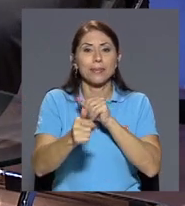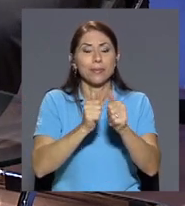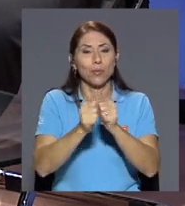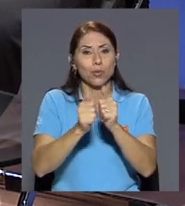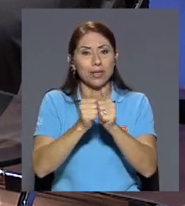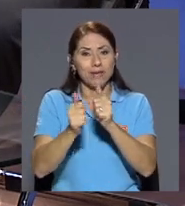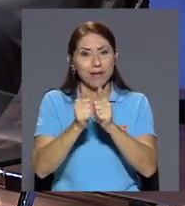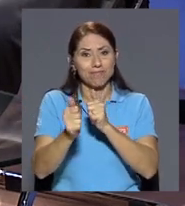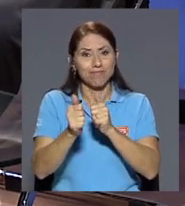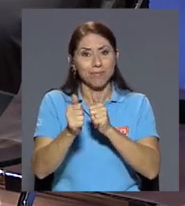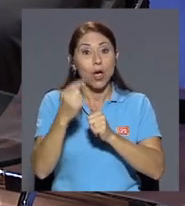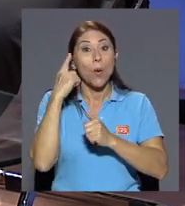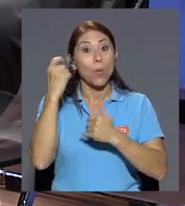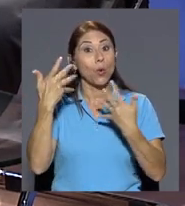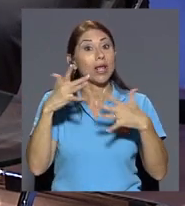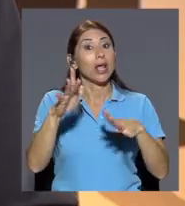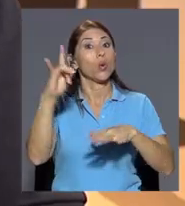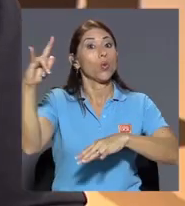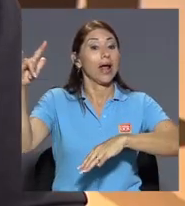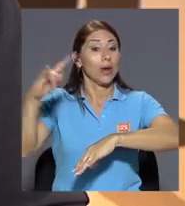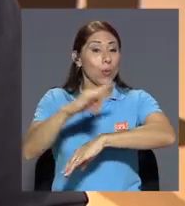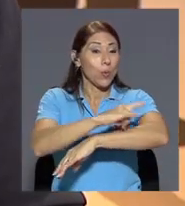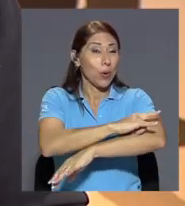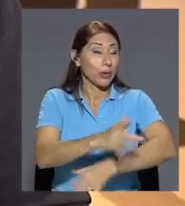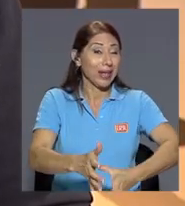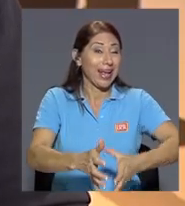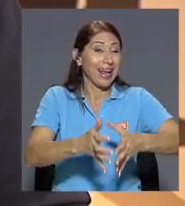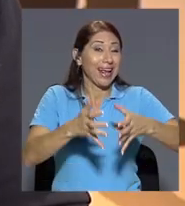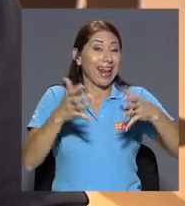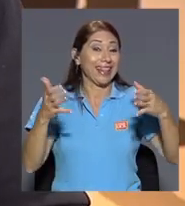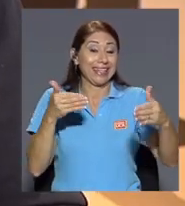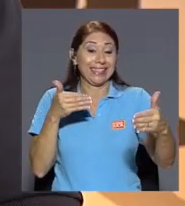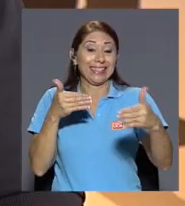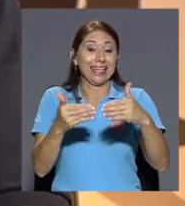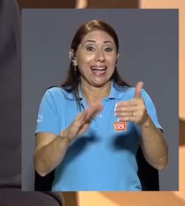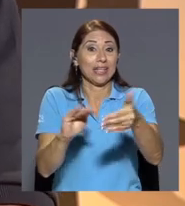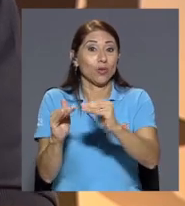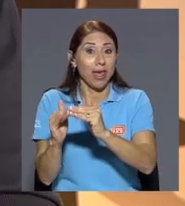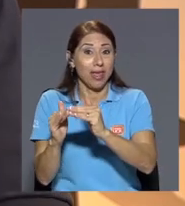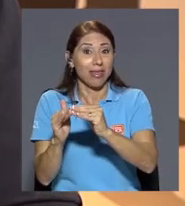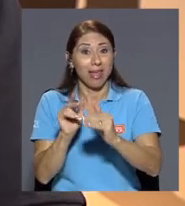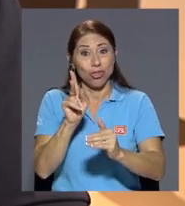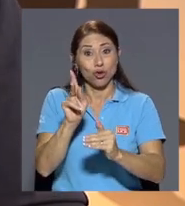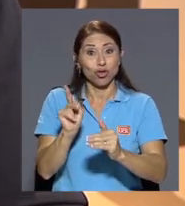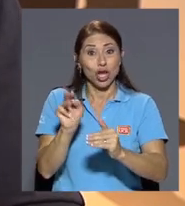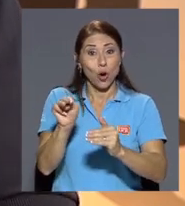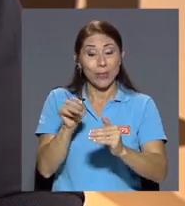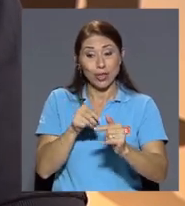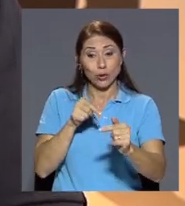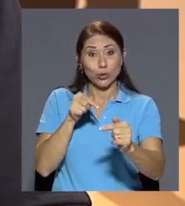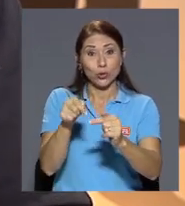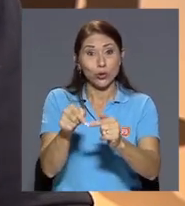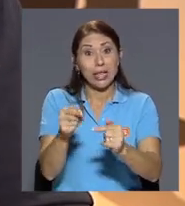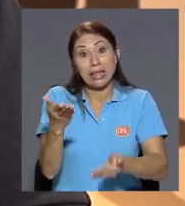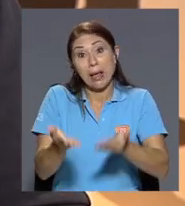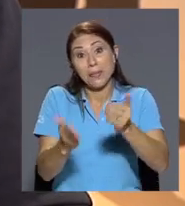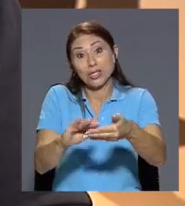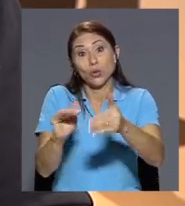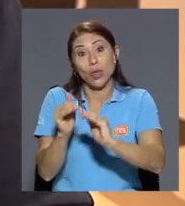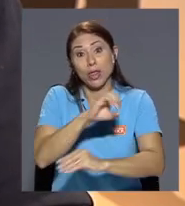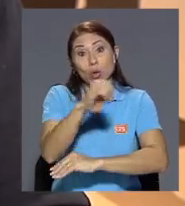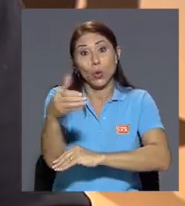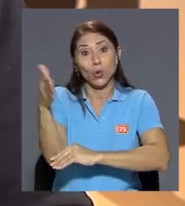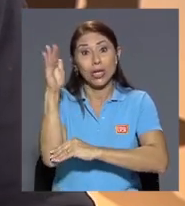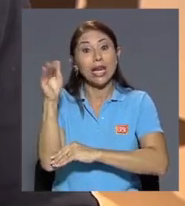porque contar con un aeropuerto de ese tipo a escasos 2 kilómetros del centro de la ciudad podría convertir la ciudad en un centro de interés